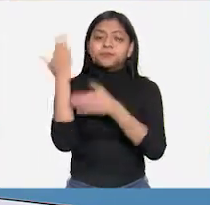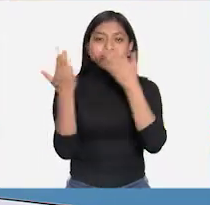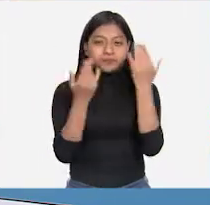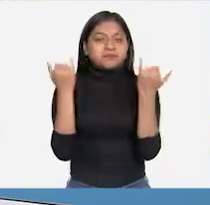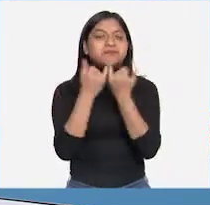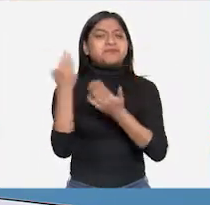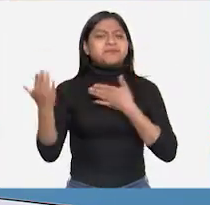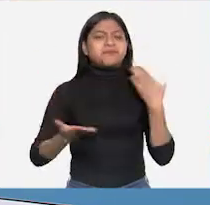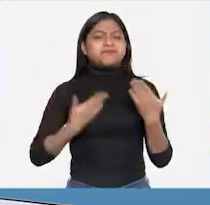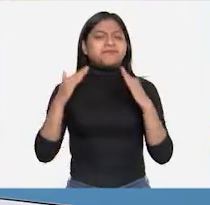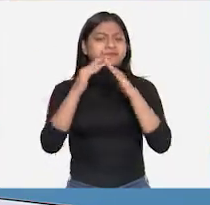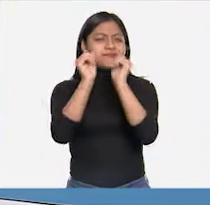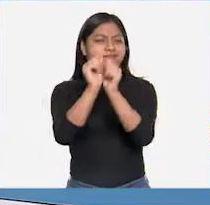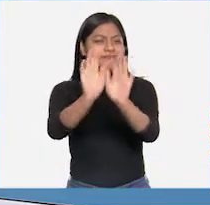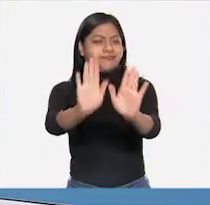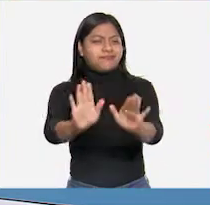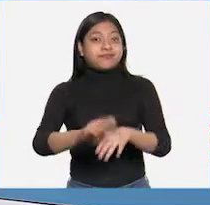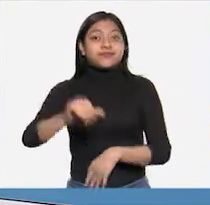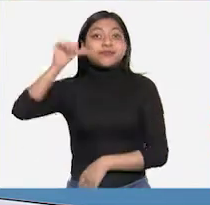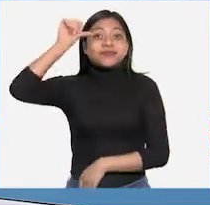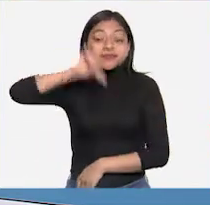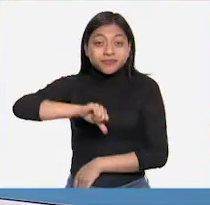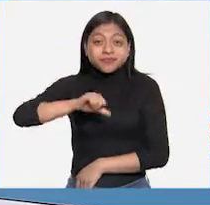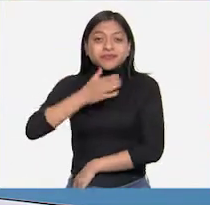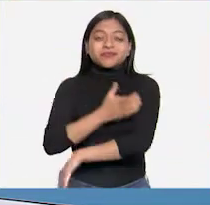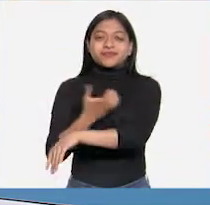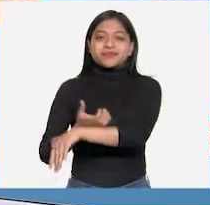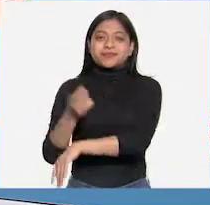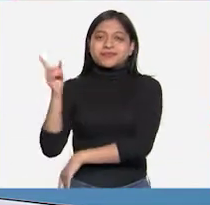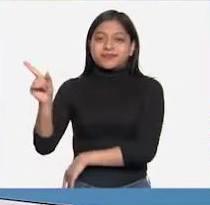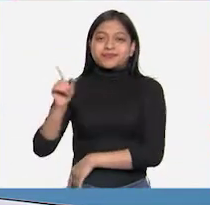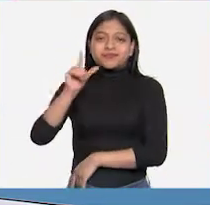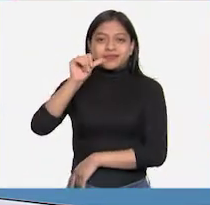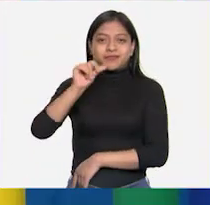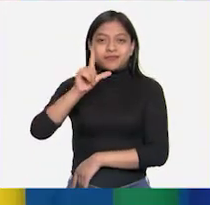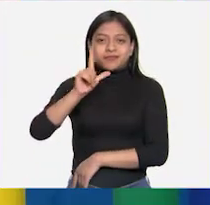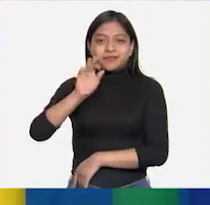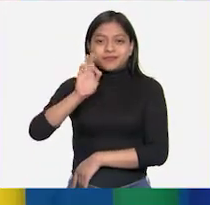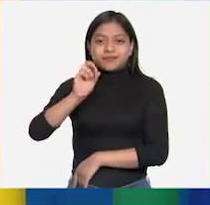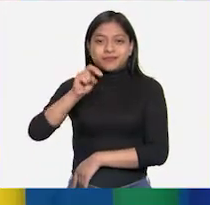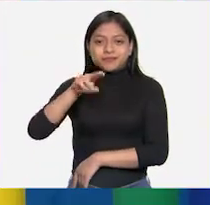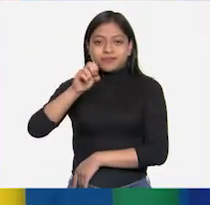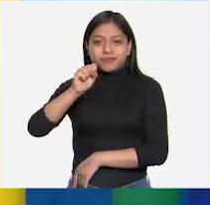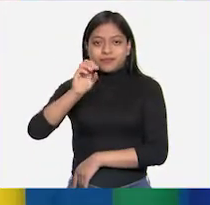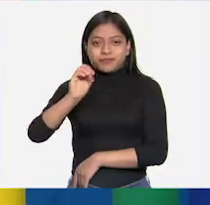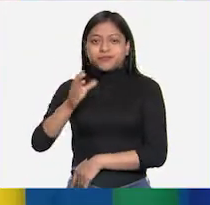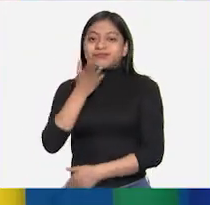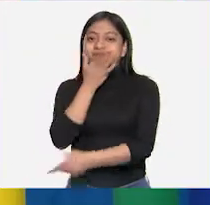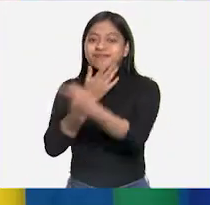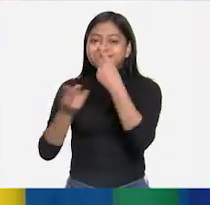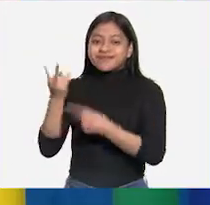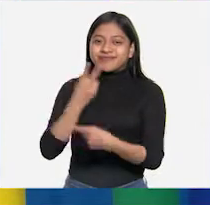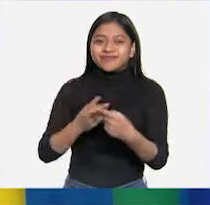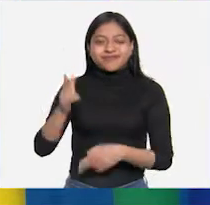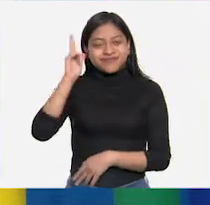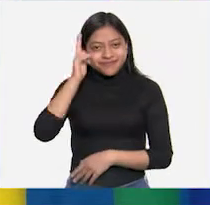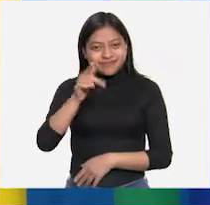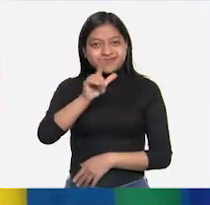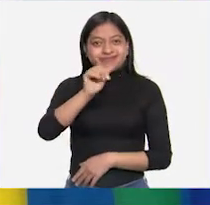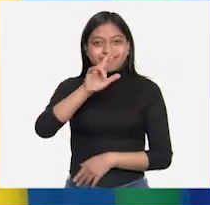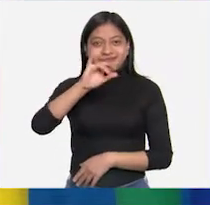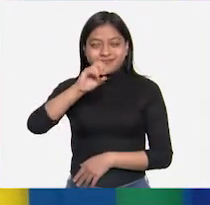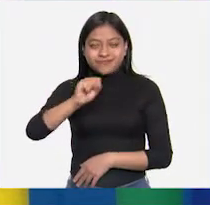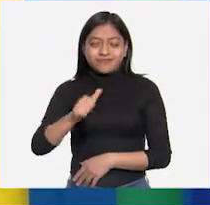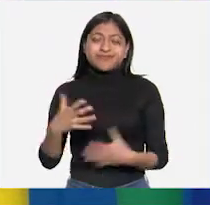divertirnos desde nuestros hogares. Y el día de hoy nos acompaña Alfonso Soto. Alfonso, bienvenido. Hola, Larisa, muchas gracias.